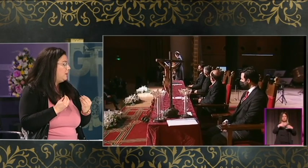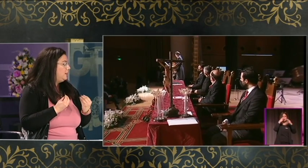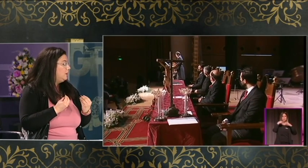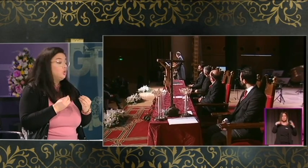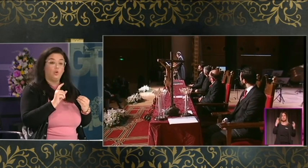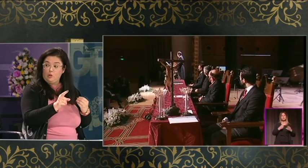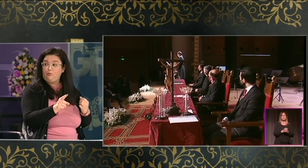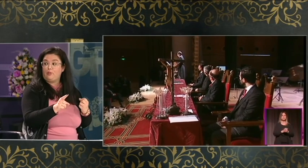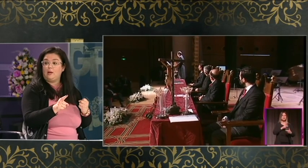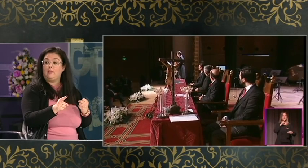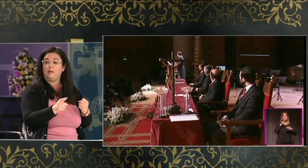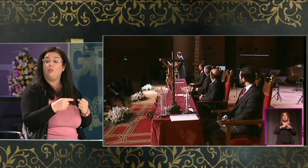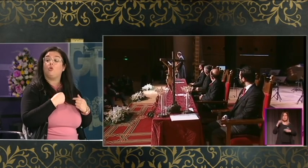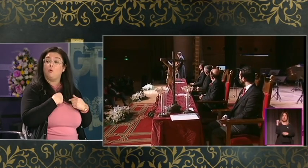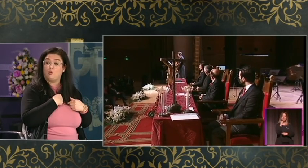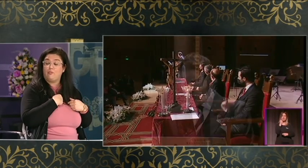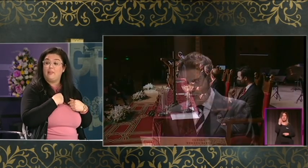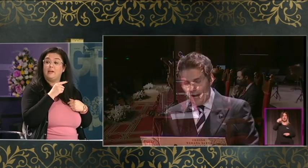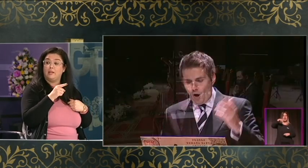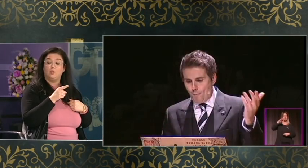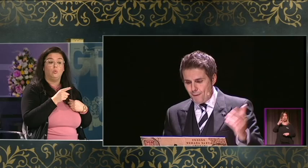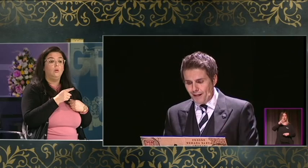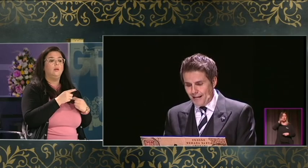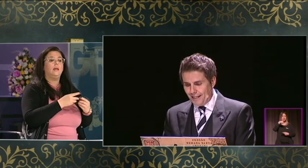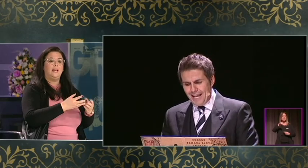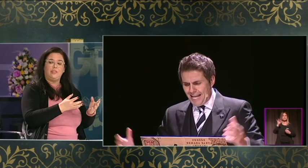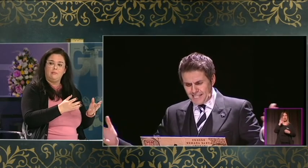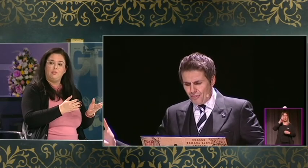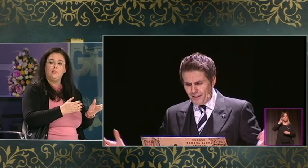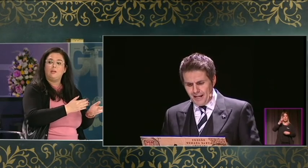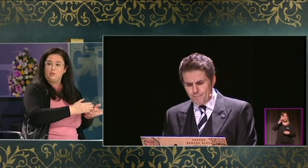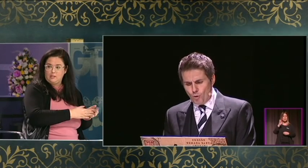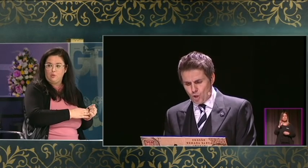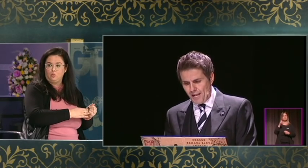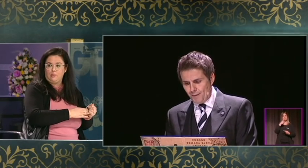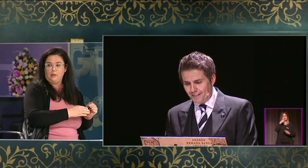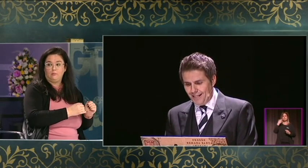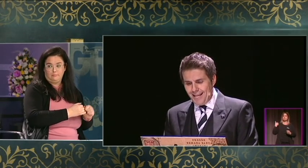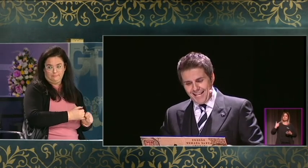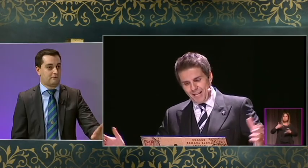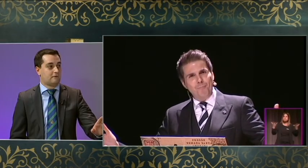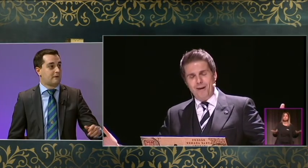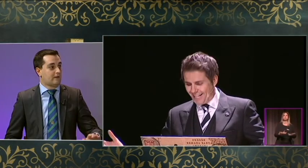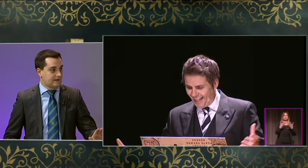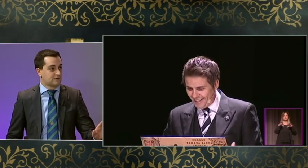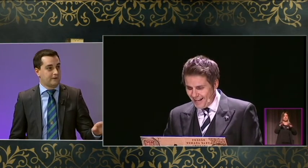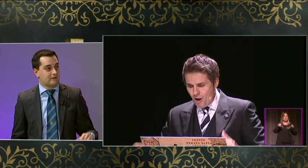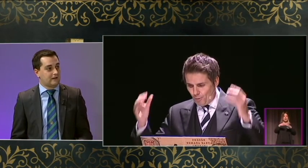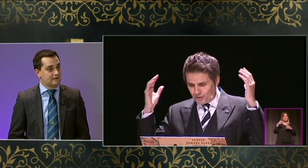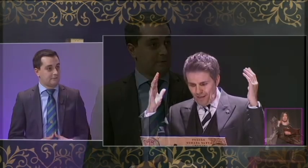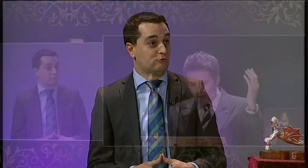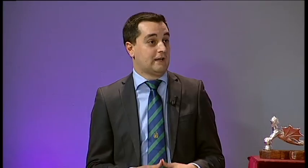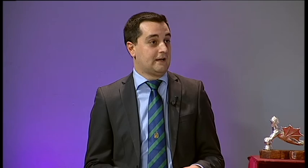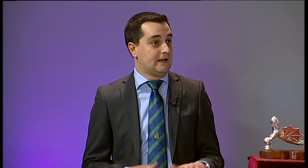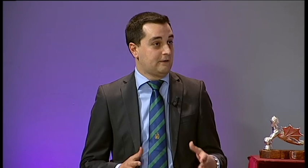devolverle todo el esfuerzo que le ha dedicado como crofrade en gratitud en la celebración del acto en estas circunstancias. Bueno, vamos a dejar, si os parece,